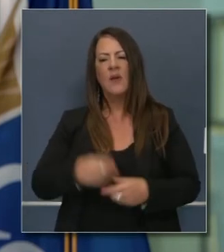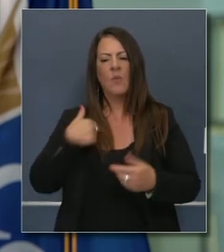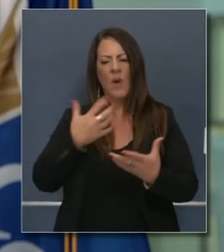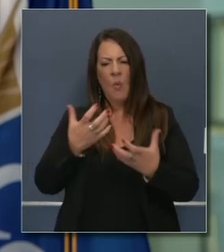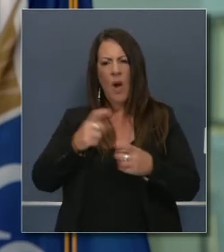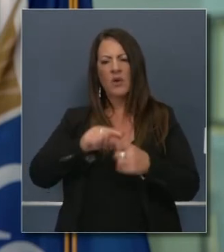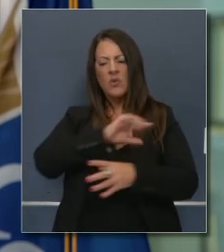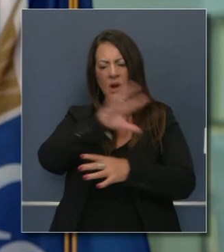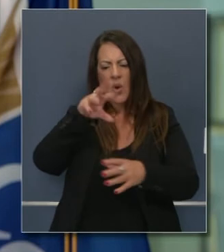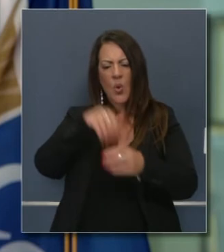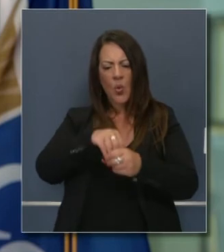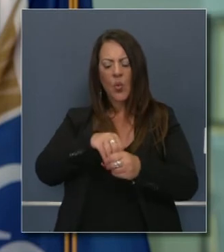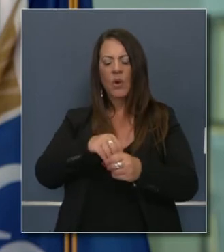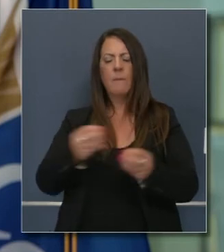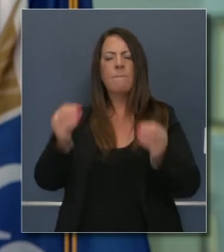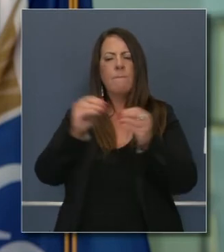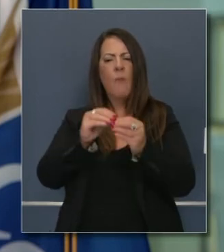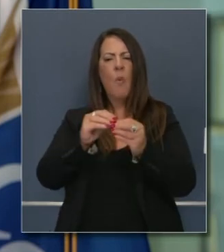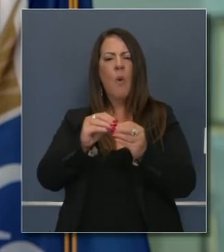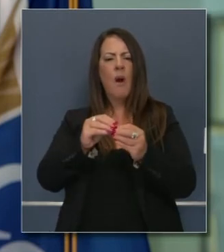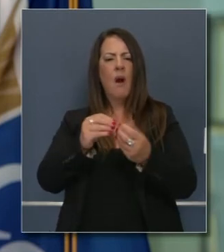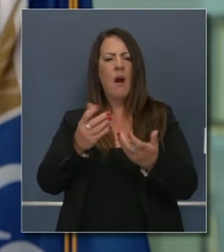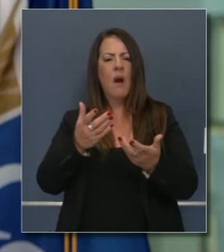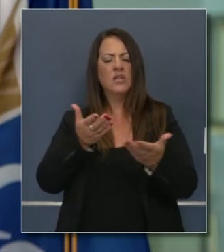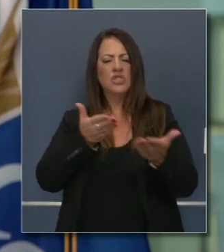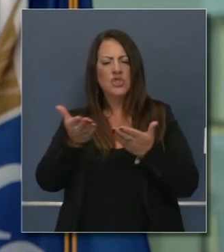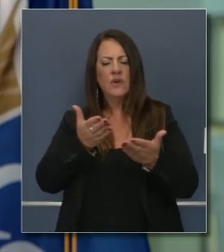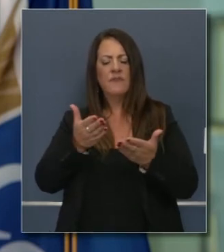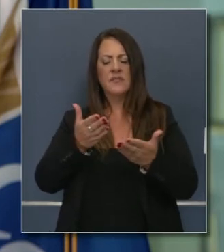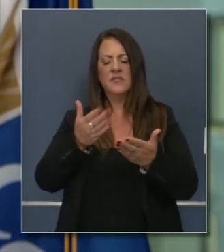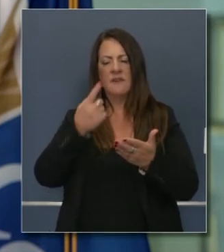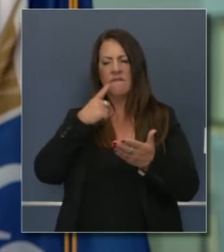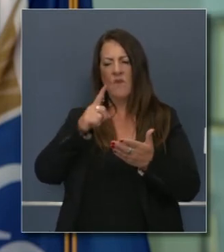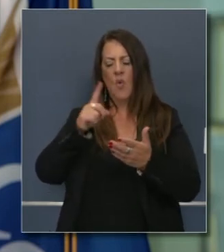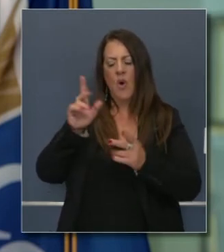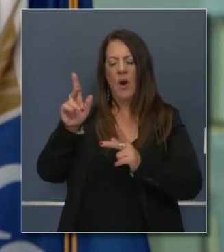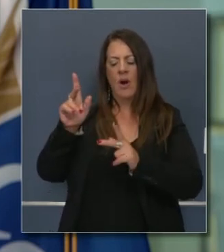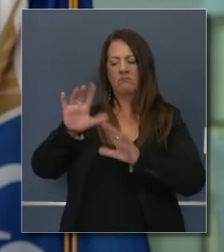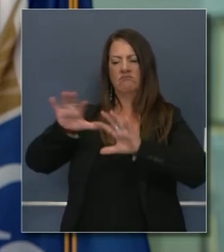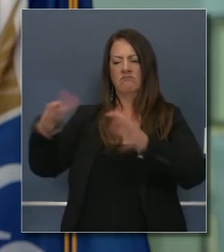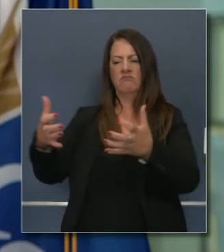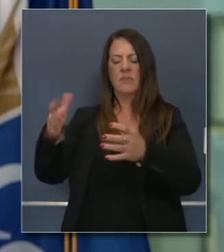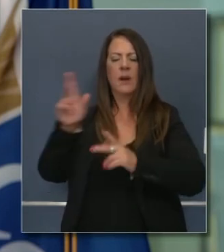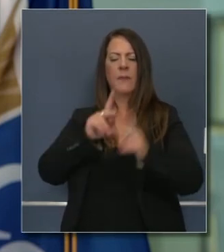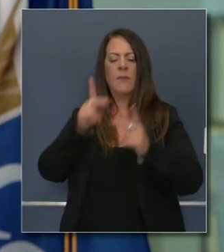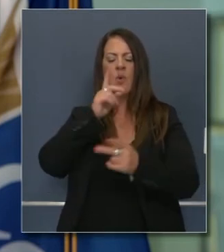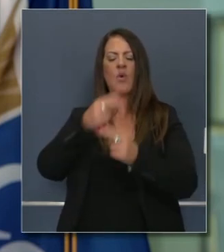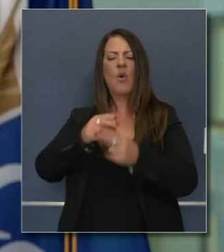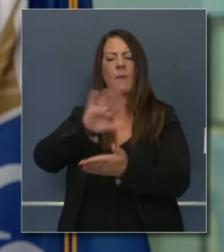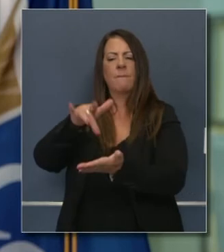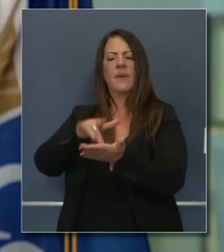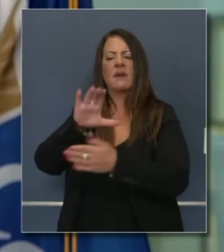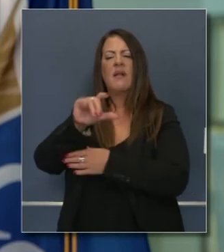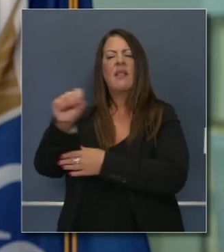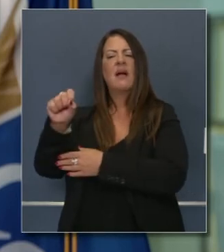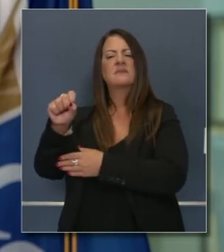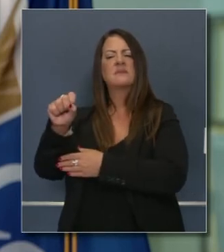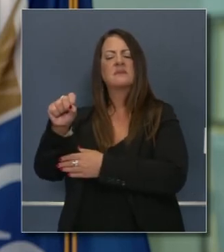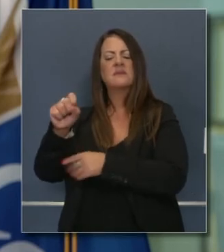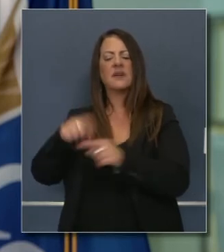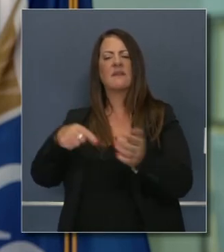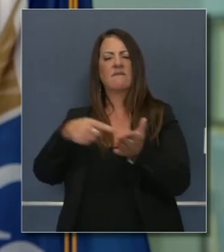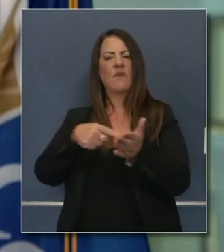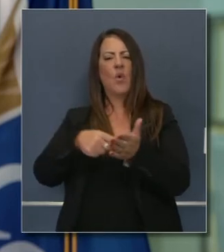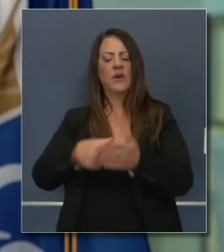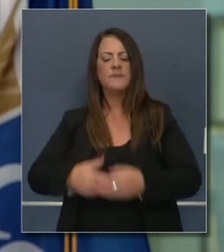cobertura con subsidios por ejemplo a la clase media la clase media está bajo grandes dificultades ahora en esta pandemia